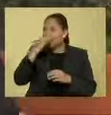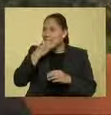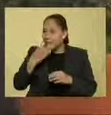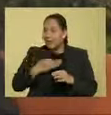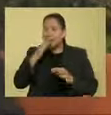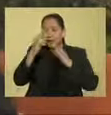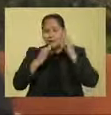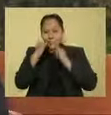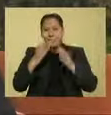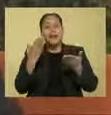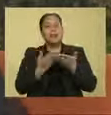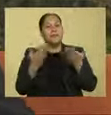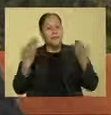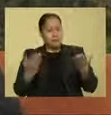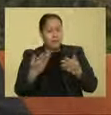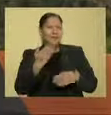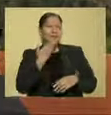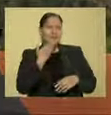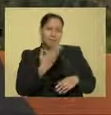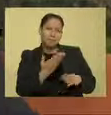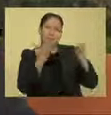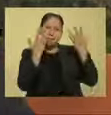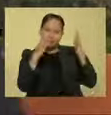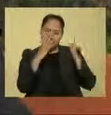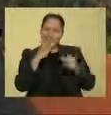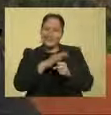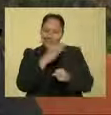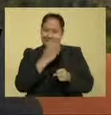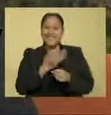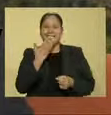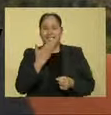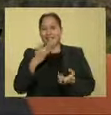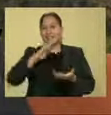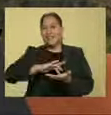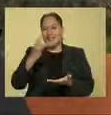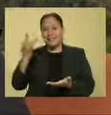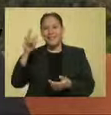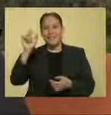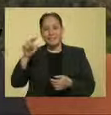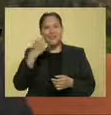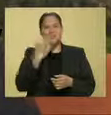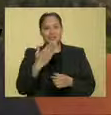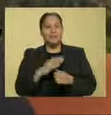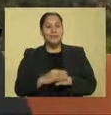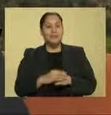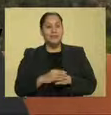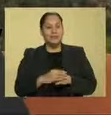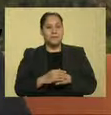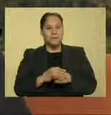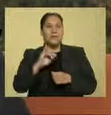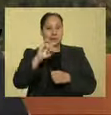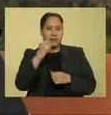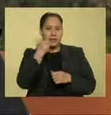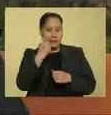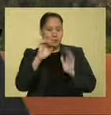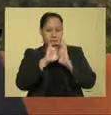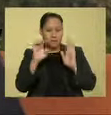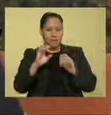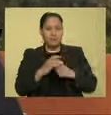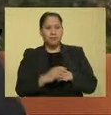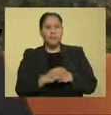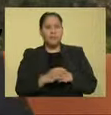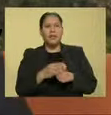presentación es que me parece así como maravillosa. Gracias. Gracias mi querido Juan. Verdaderamente, gracias. Sí, con